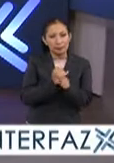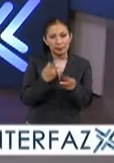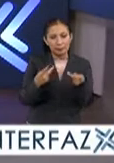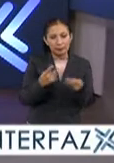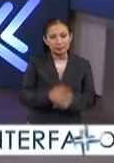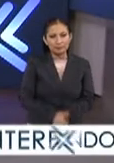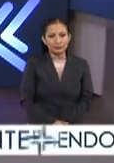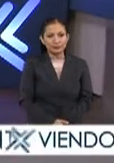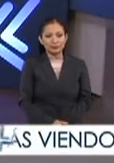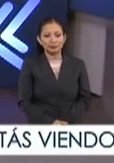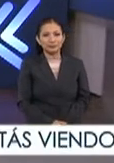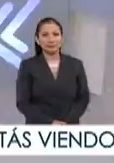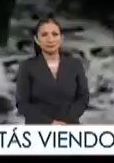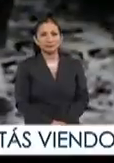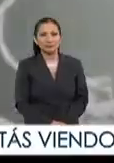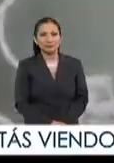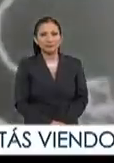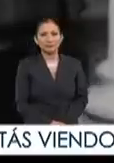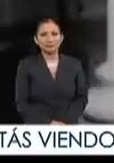preparaste